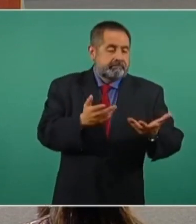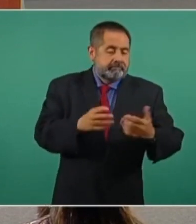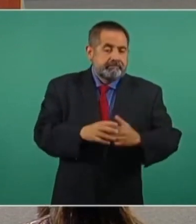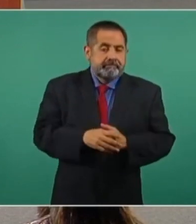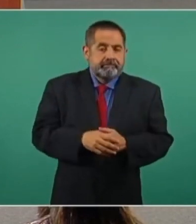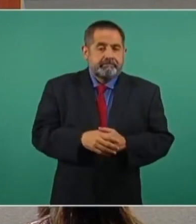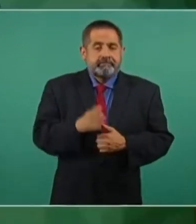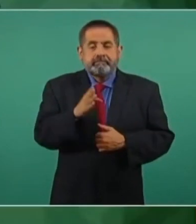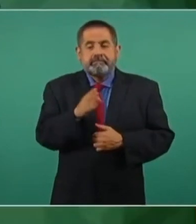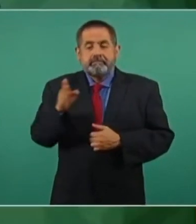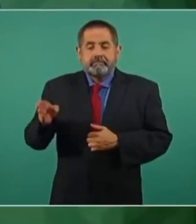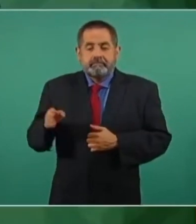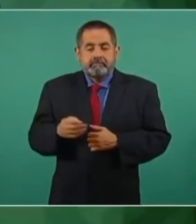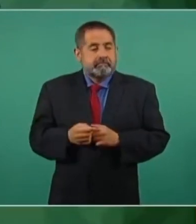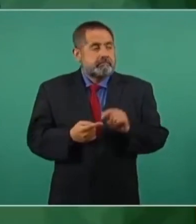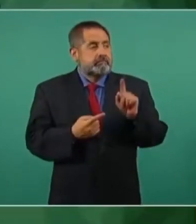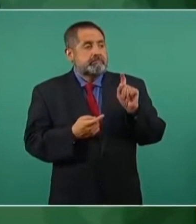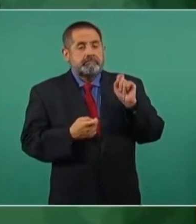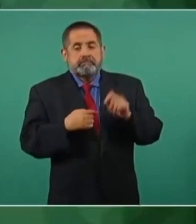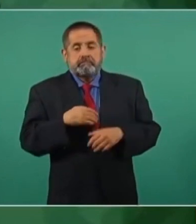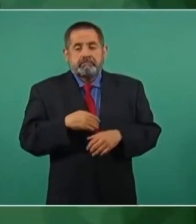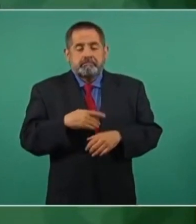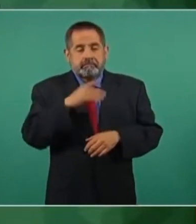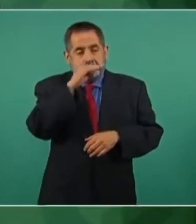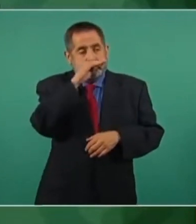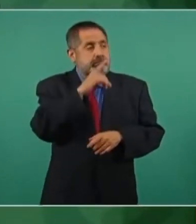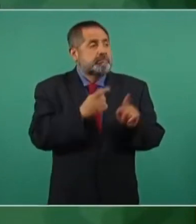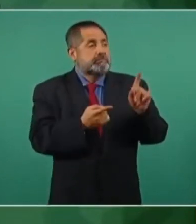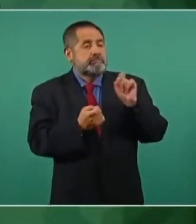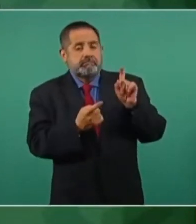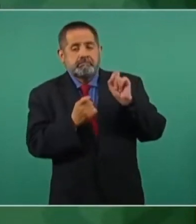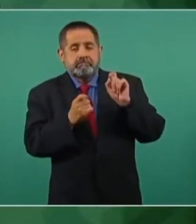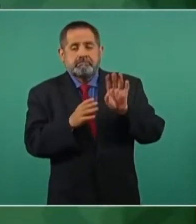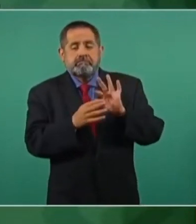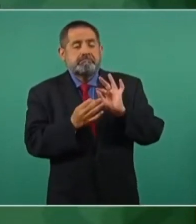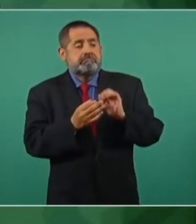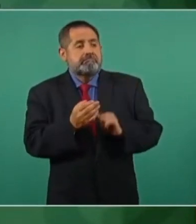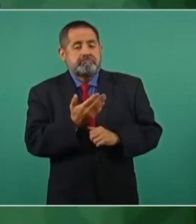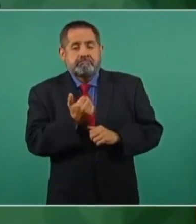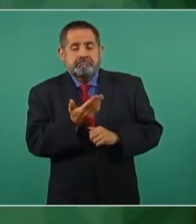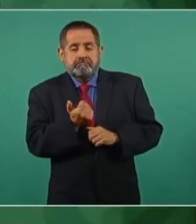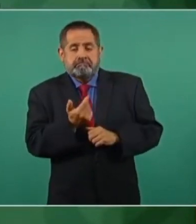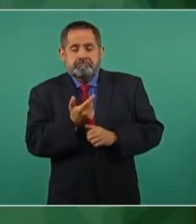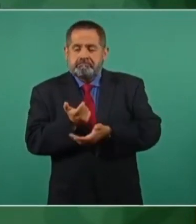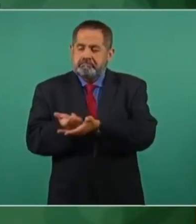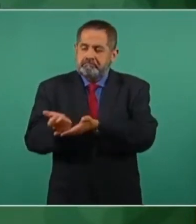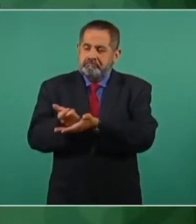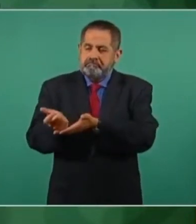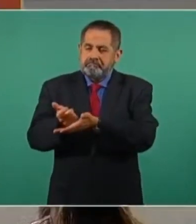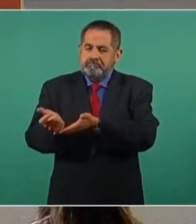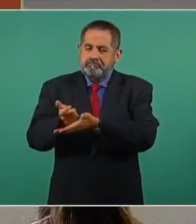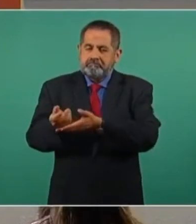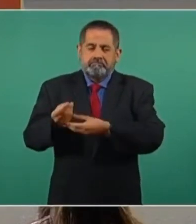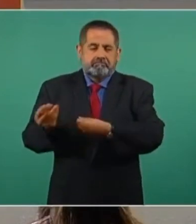los que reciben subsidios, todos